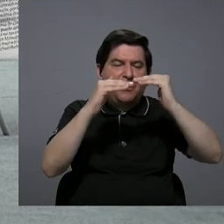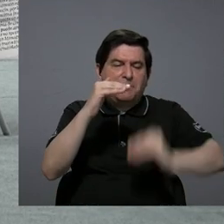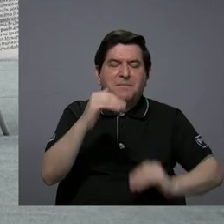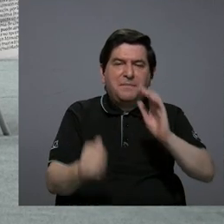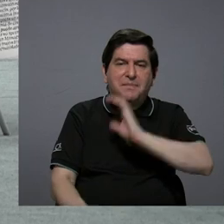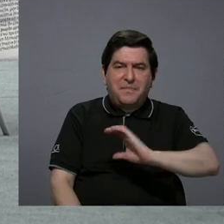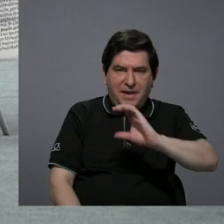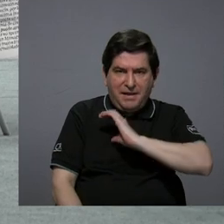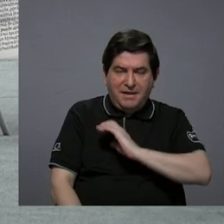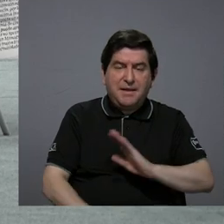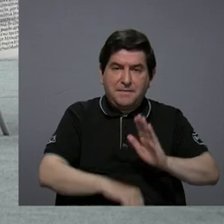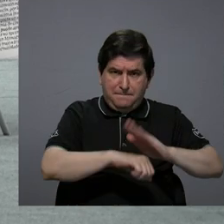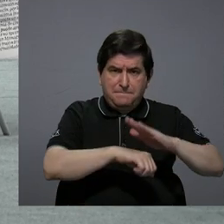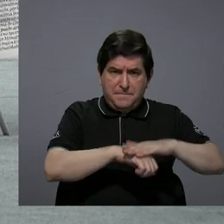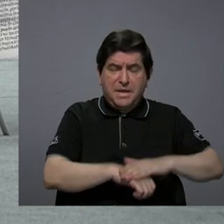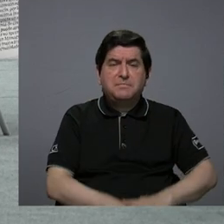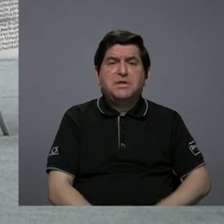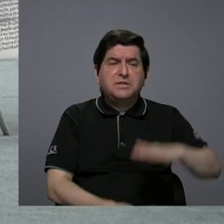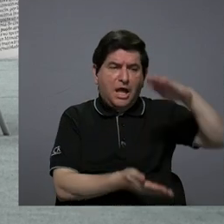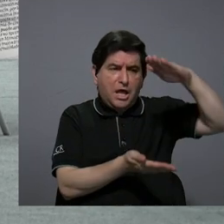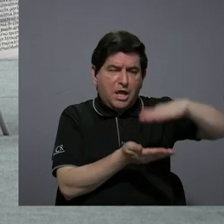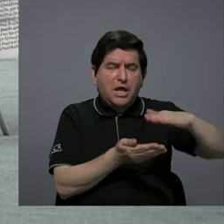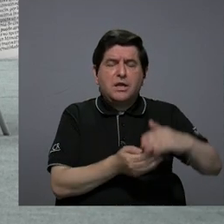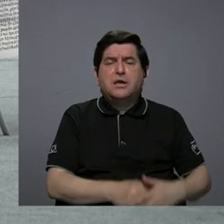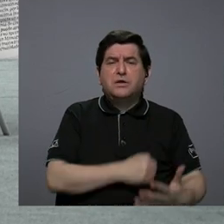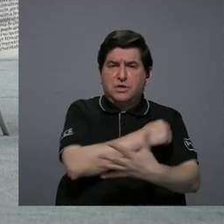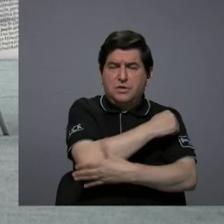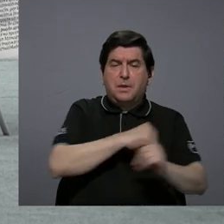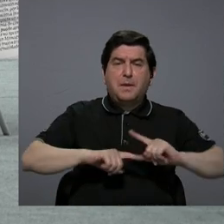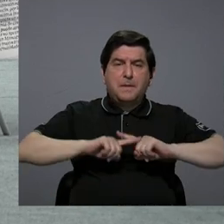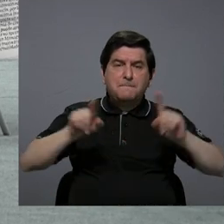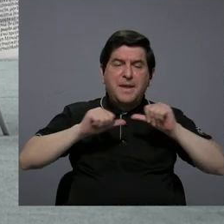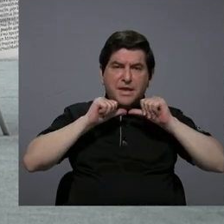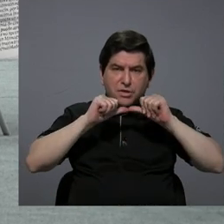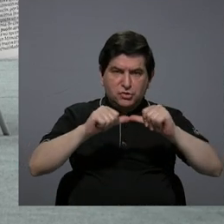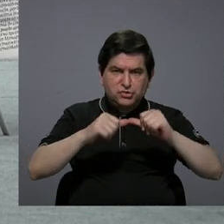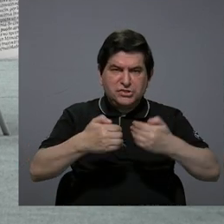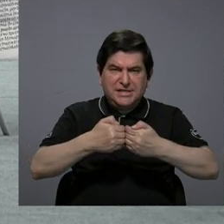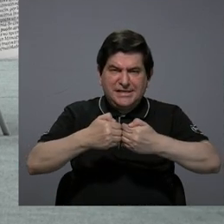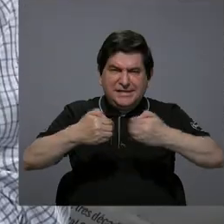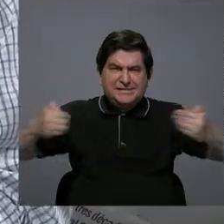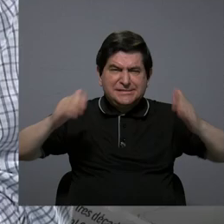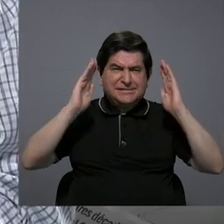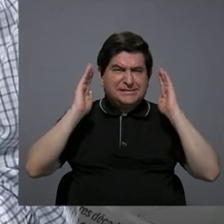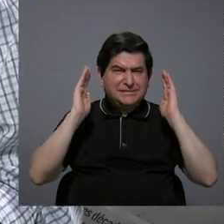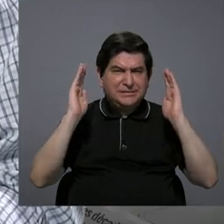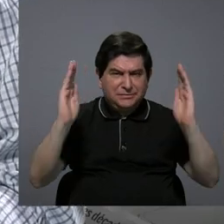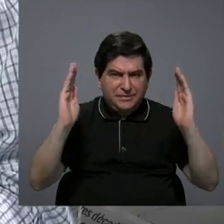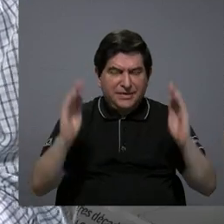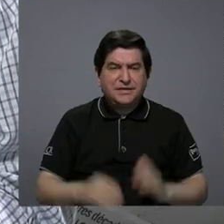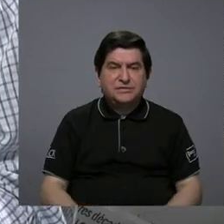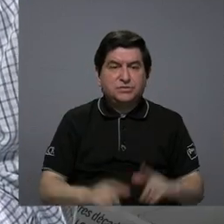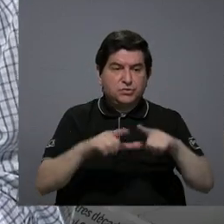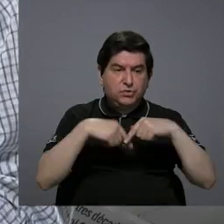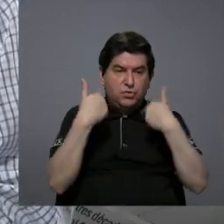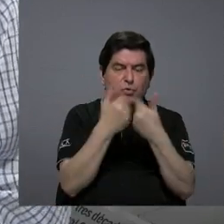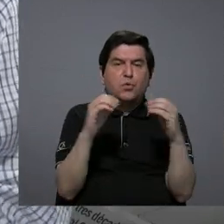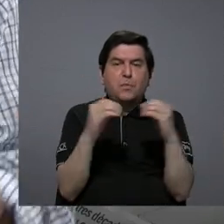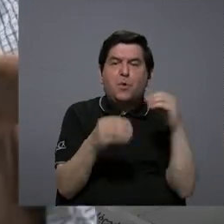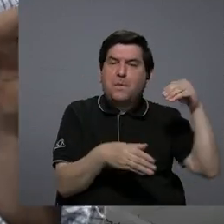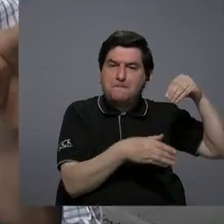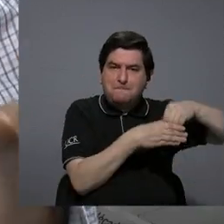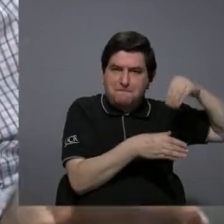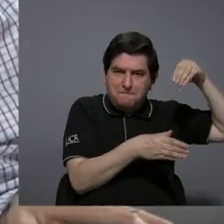que permita disminuir la pobreza, pero que sigue estableciendo brechas grandes entre los sectores de mayores